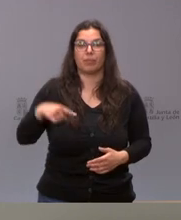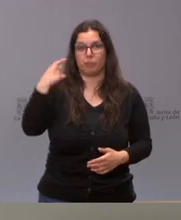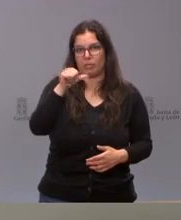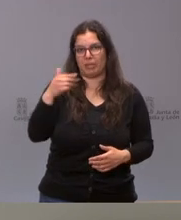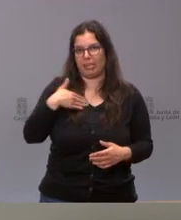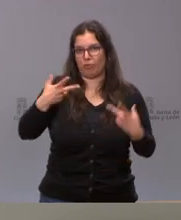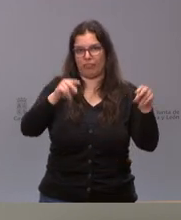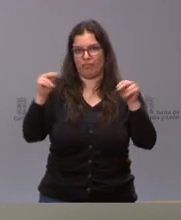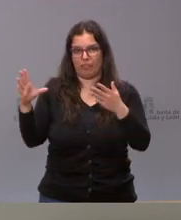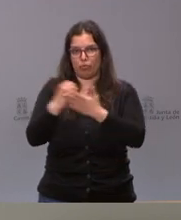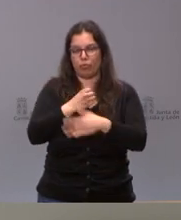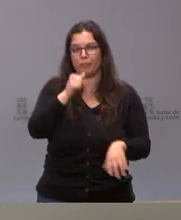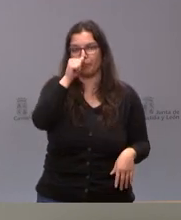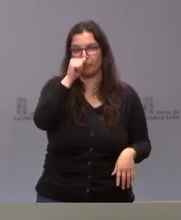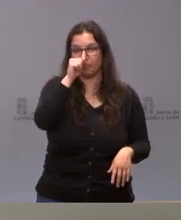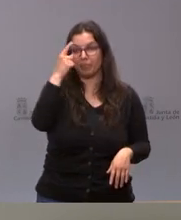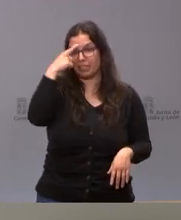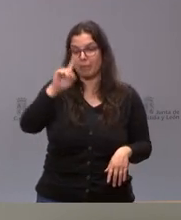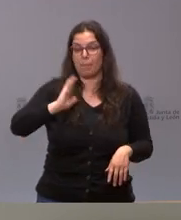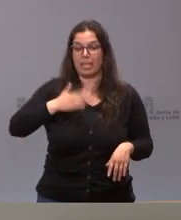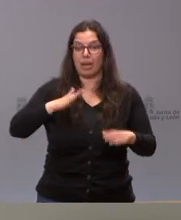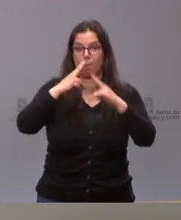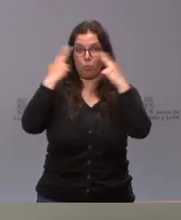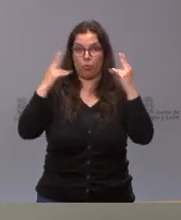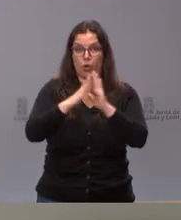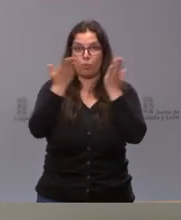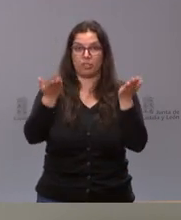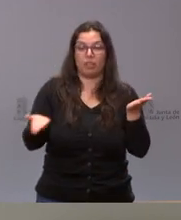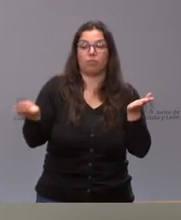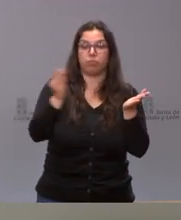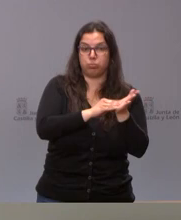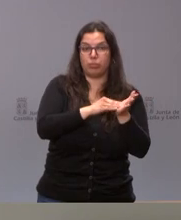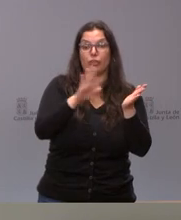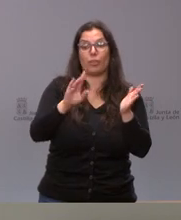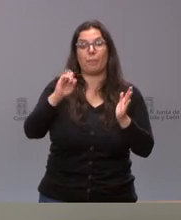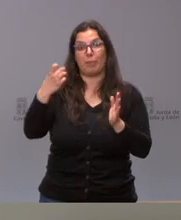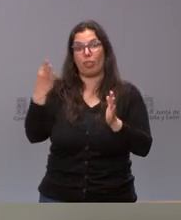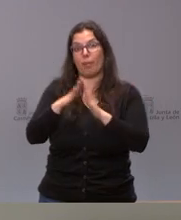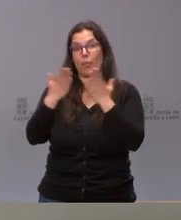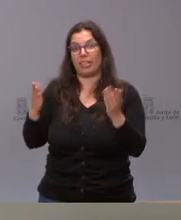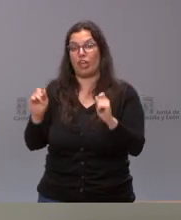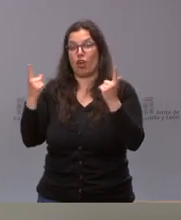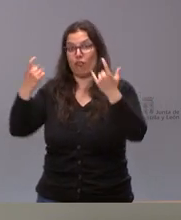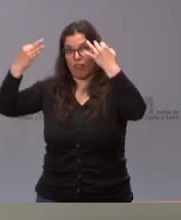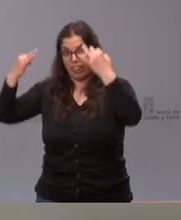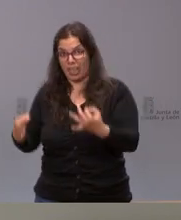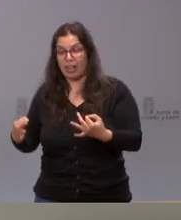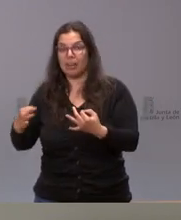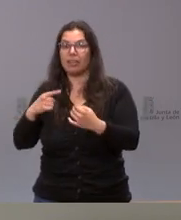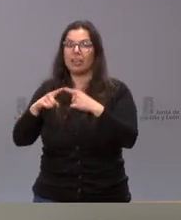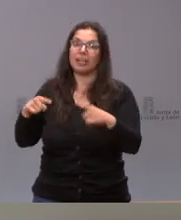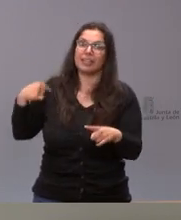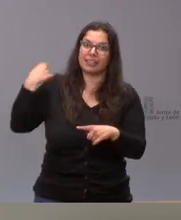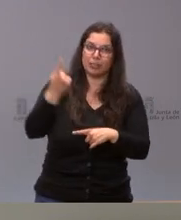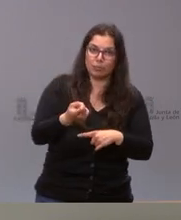Saben ustedes que esto se publicará mañana y, por tanto, hasta que no sea oficial en el boletín oficial de la comunidad no se podrá